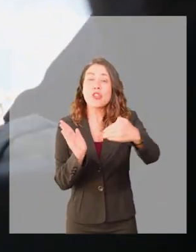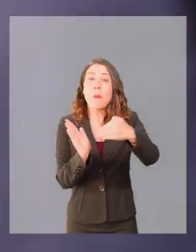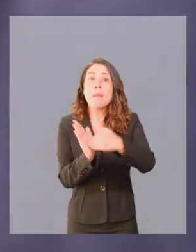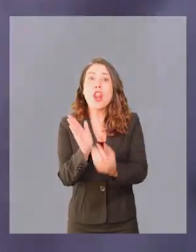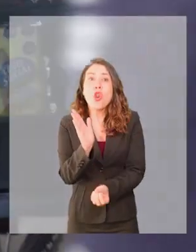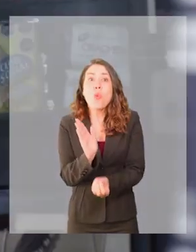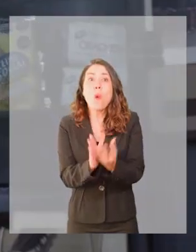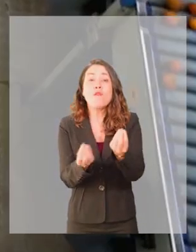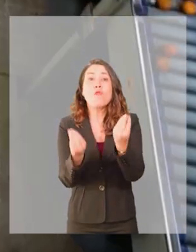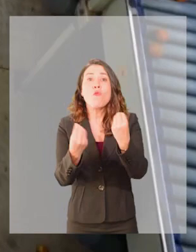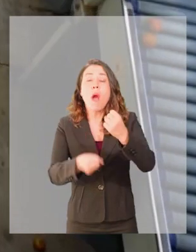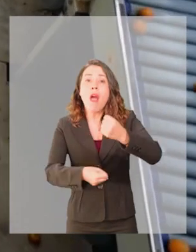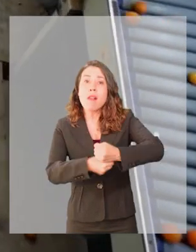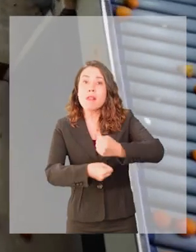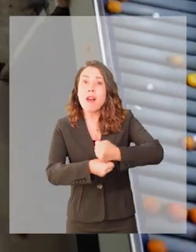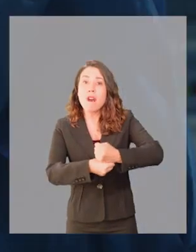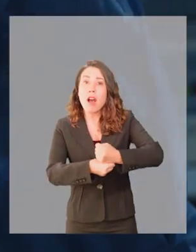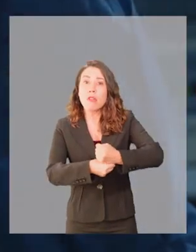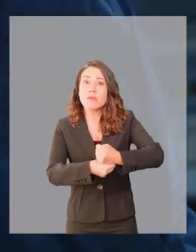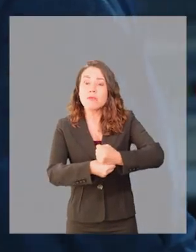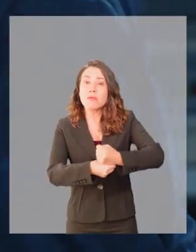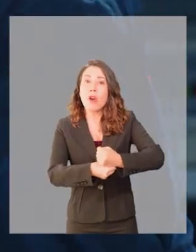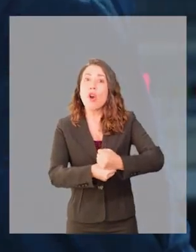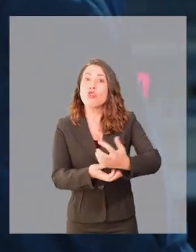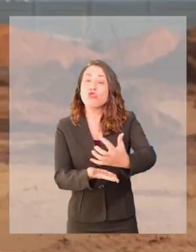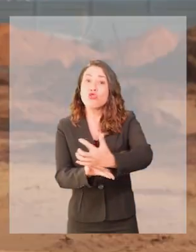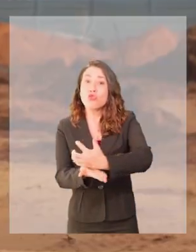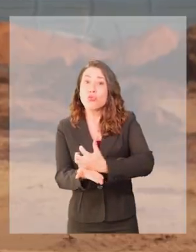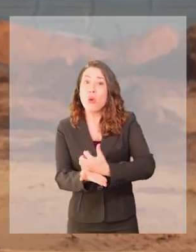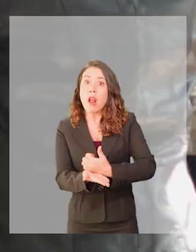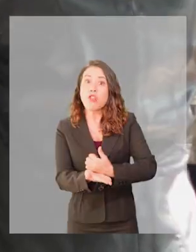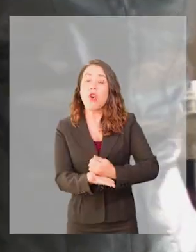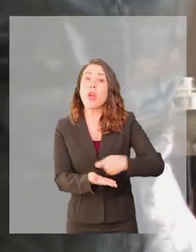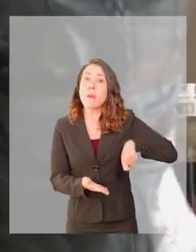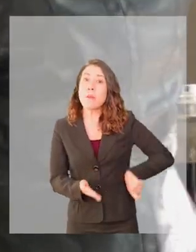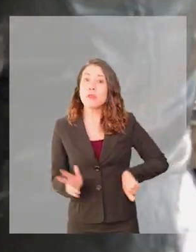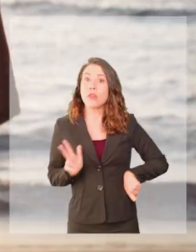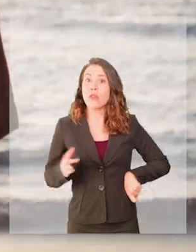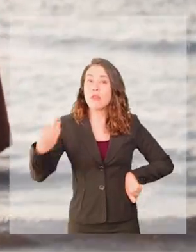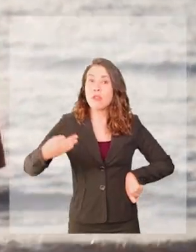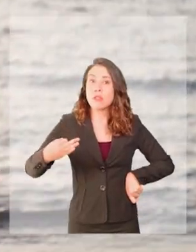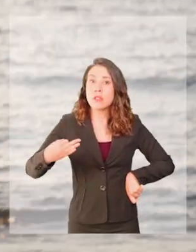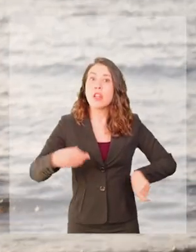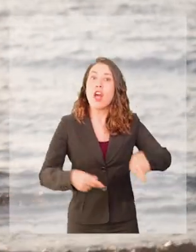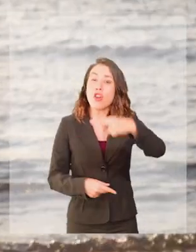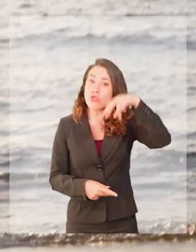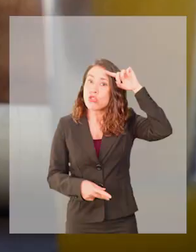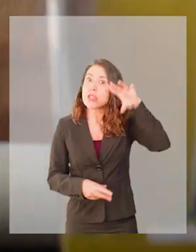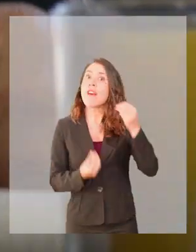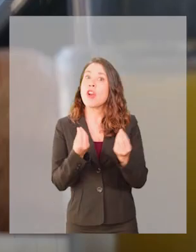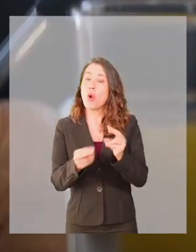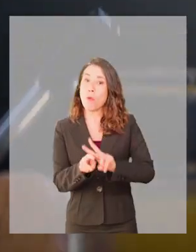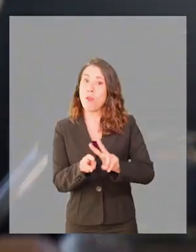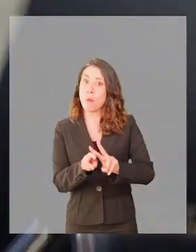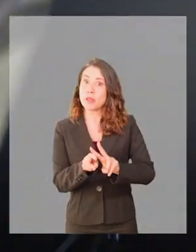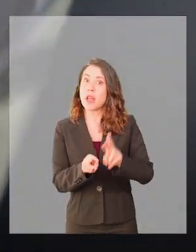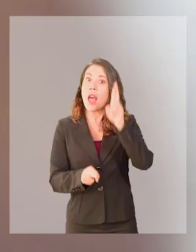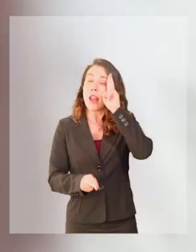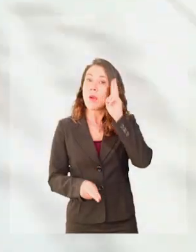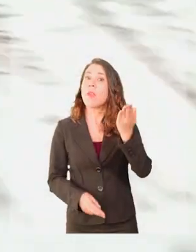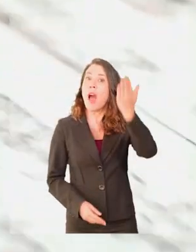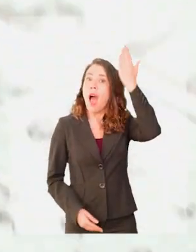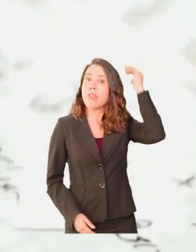crear 600.000 nuevos y buenos empleos. Con buenos sueldos y buenas pensiones. Y sabemos cómo hacerlo.